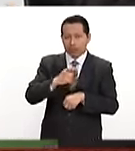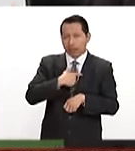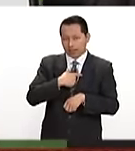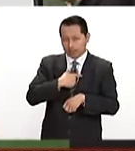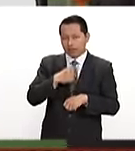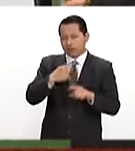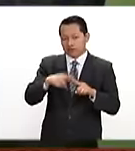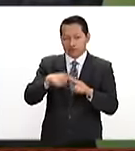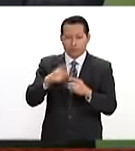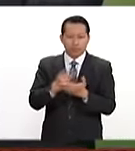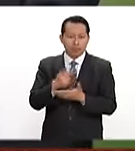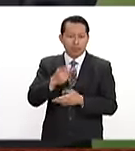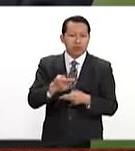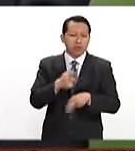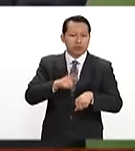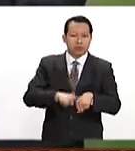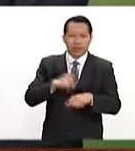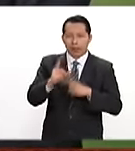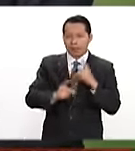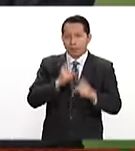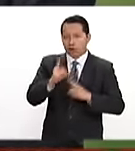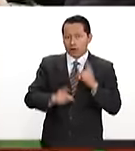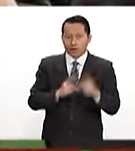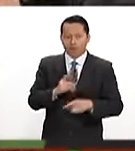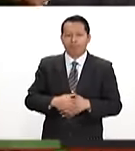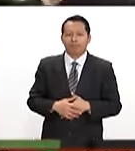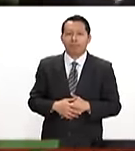recibieron el premio nacional de deportes.